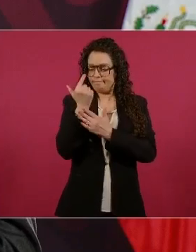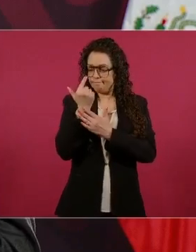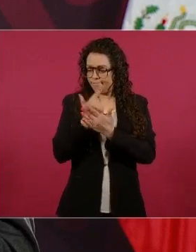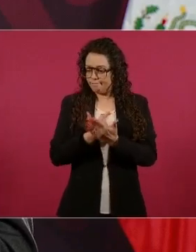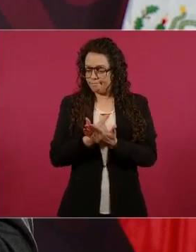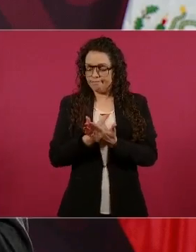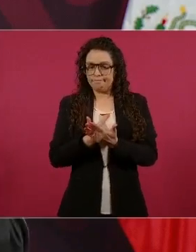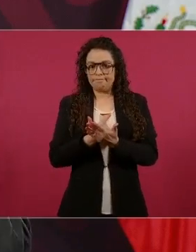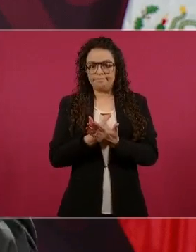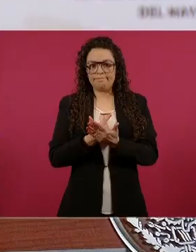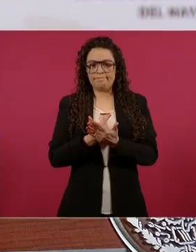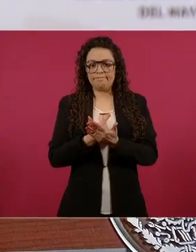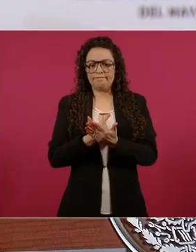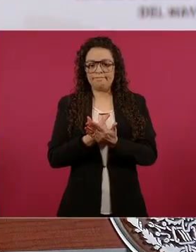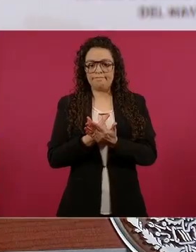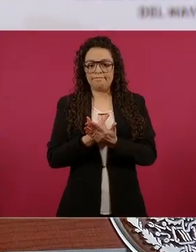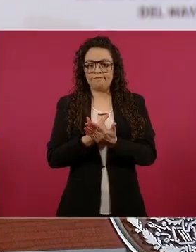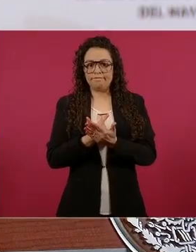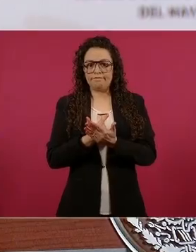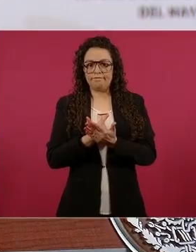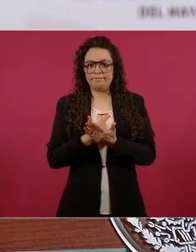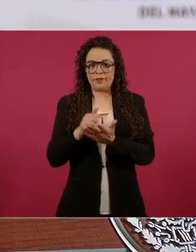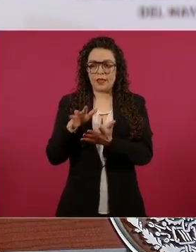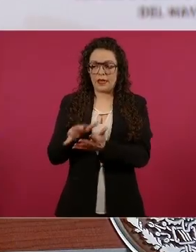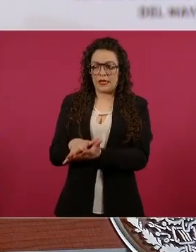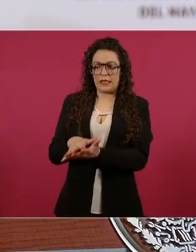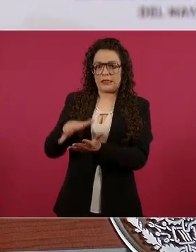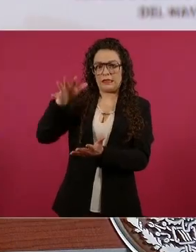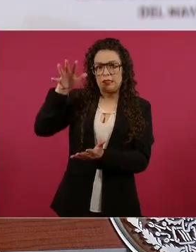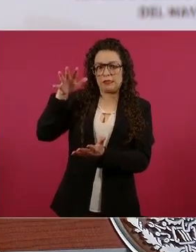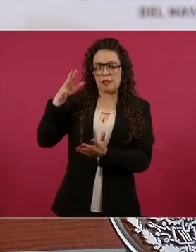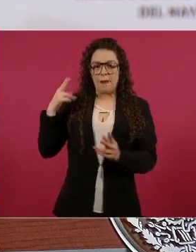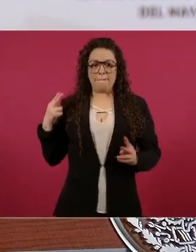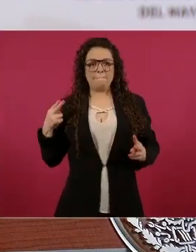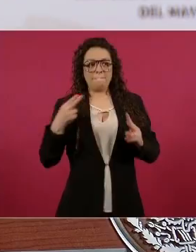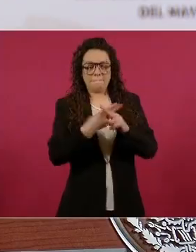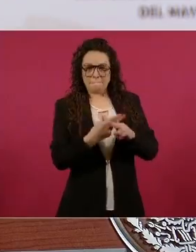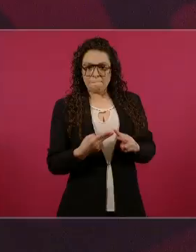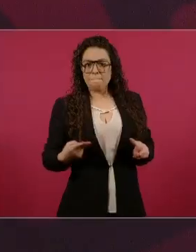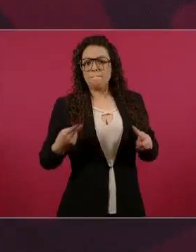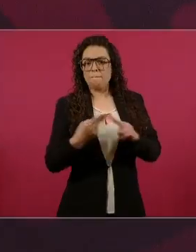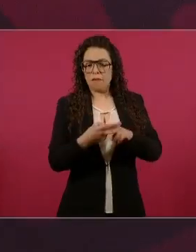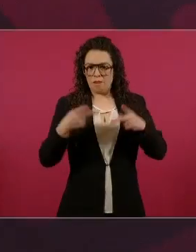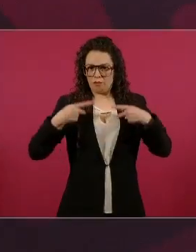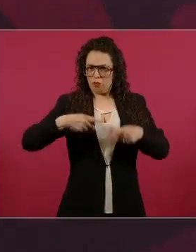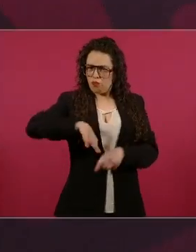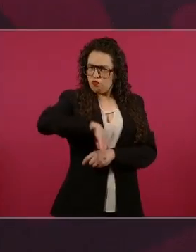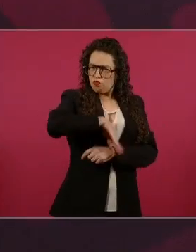podemos tener más homicidios que ellos, nada más